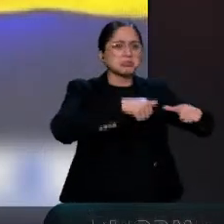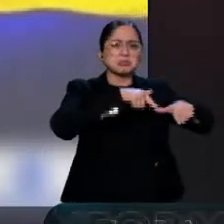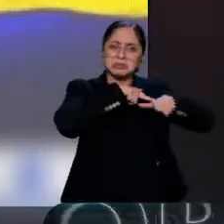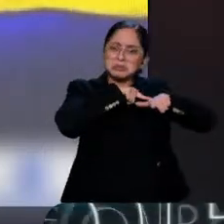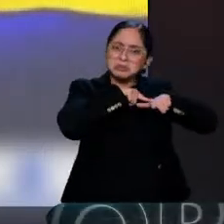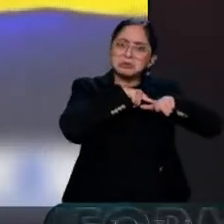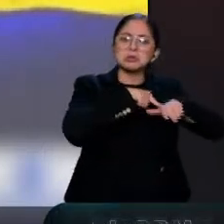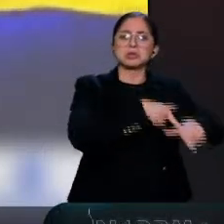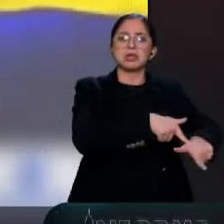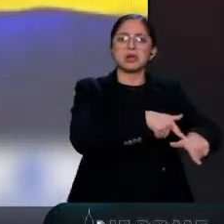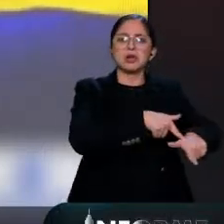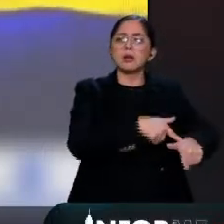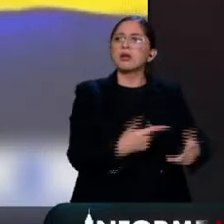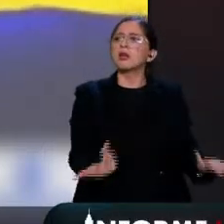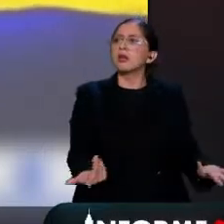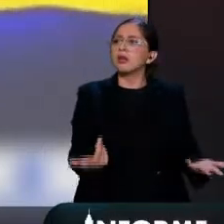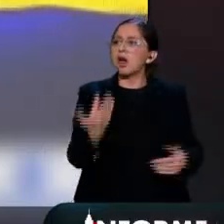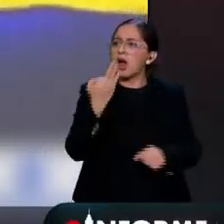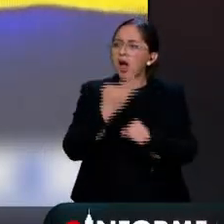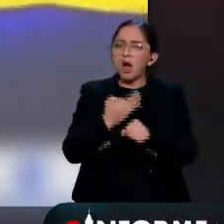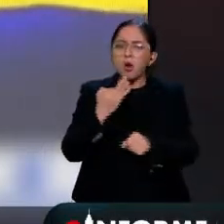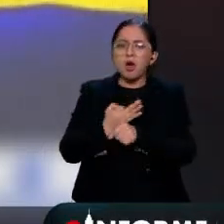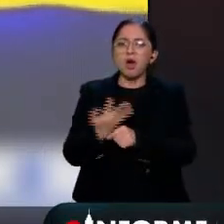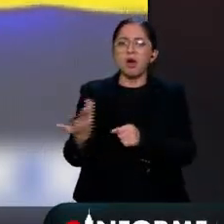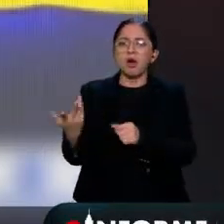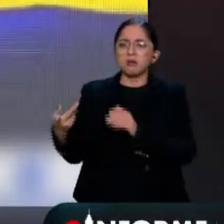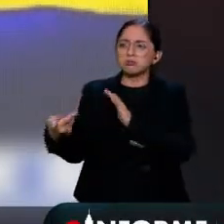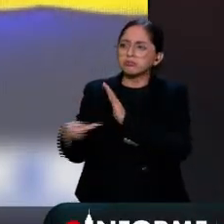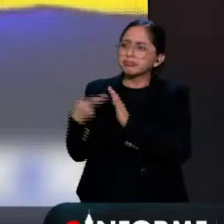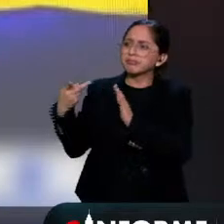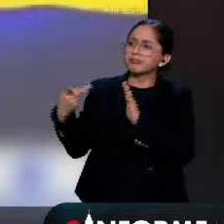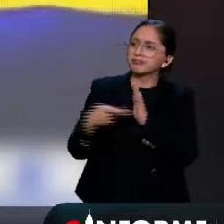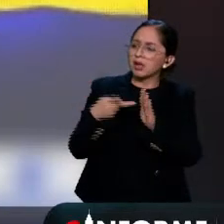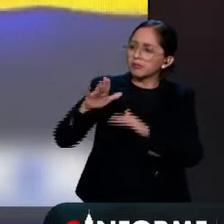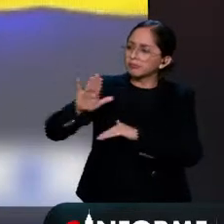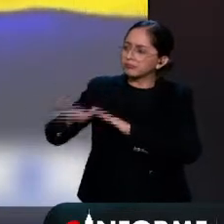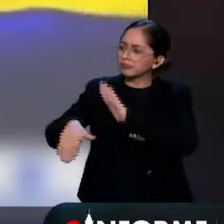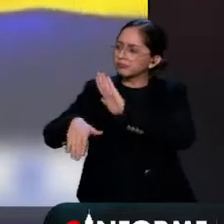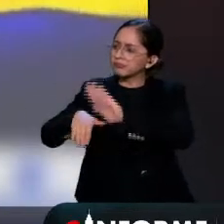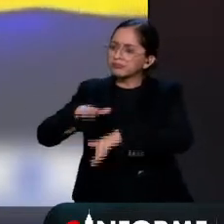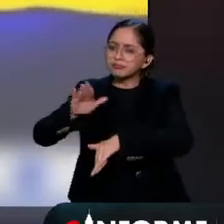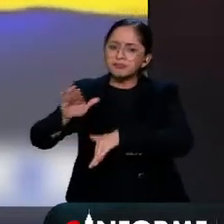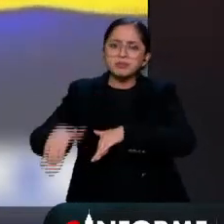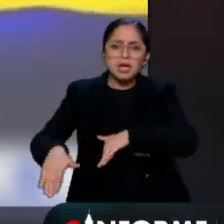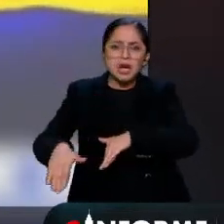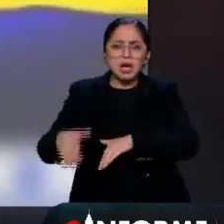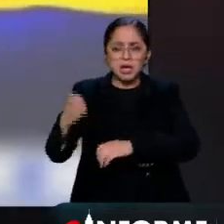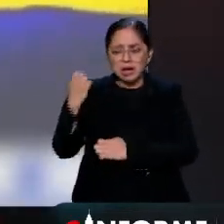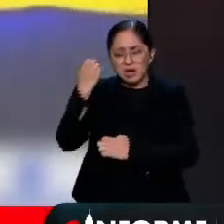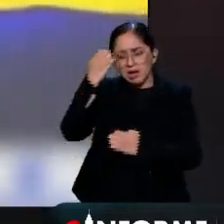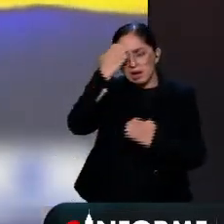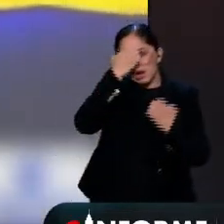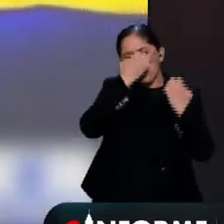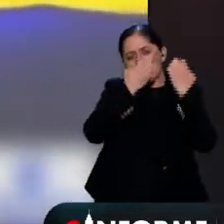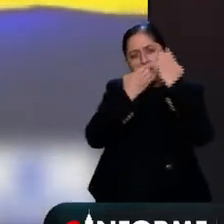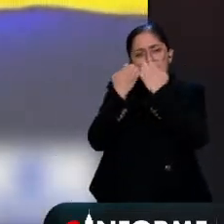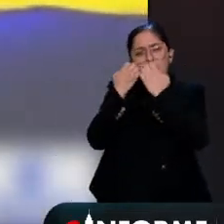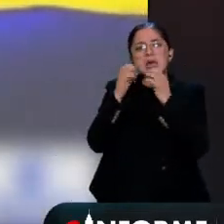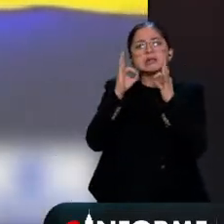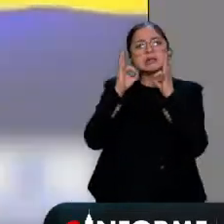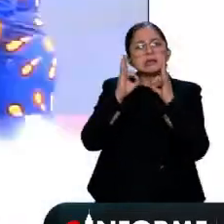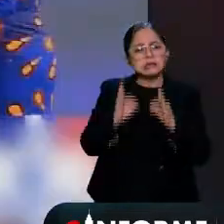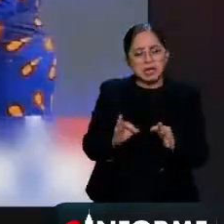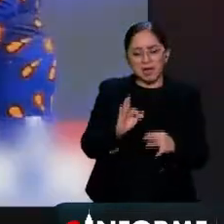cuenta de muertos. Depende de desde qué fecha comencemos a contar.